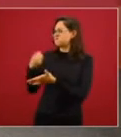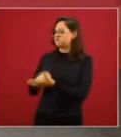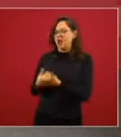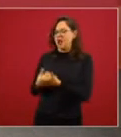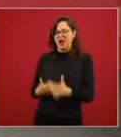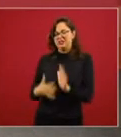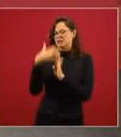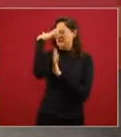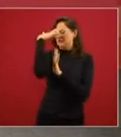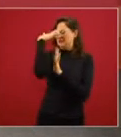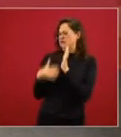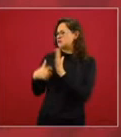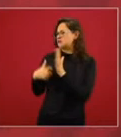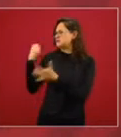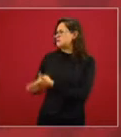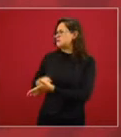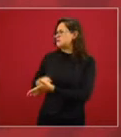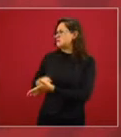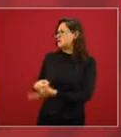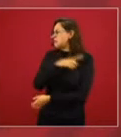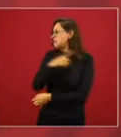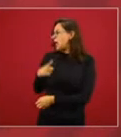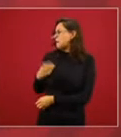que endeudáramos al país